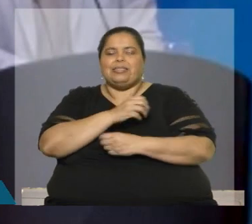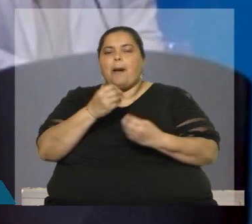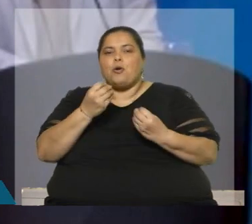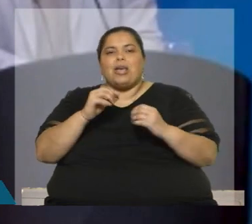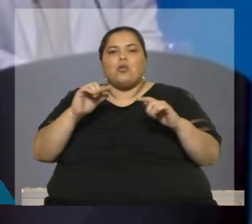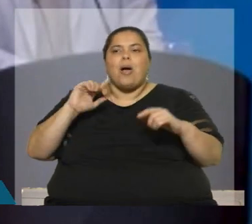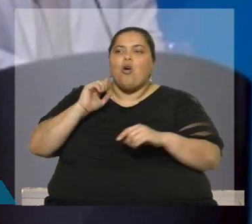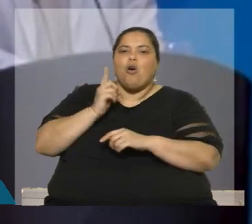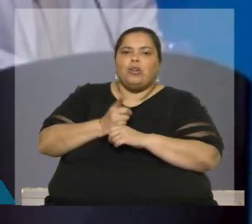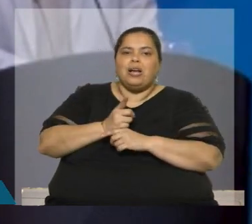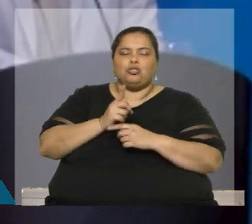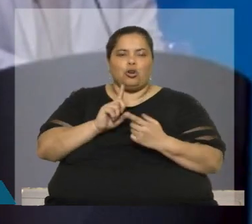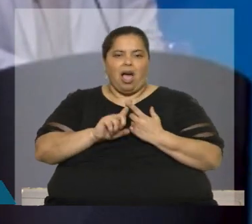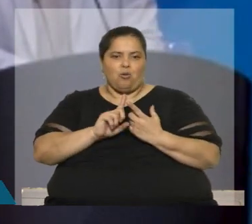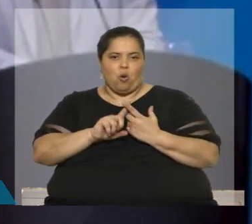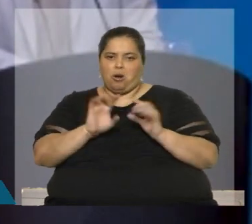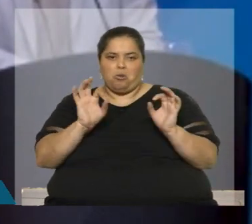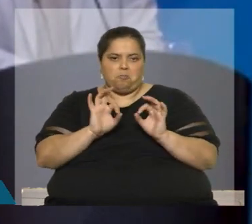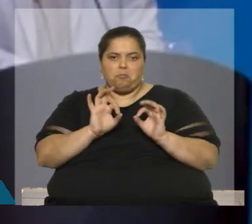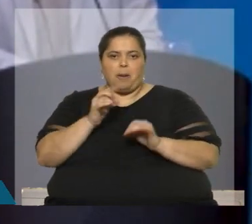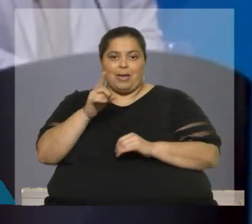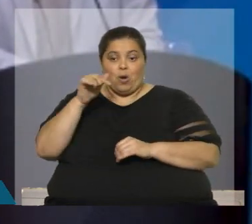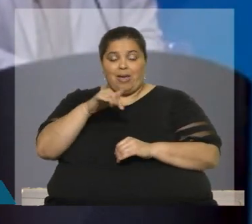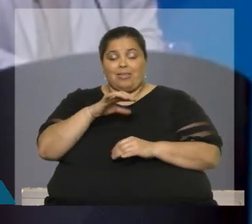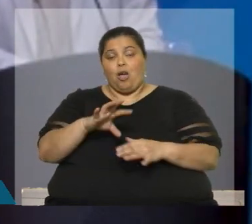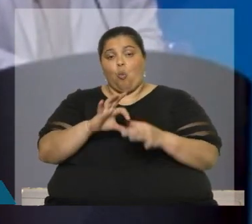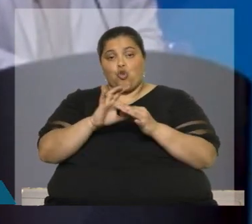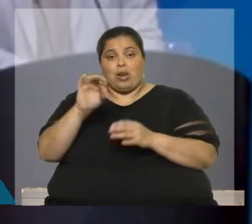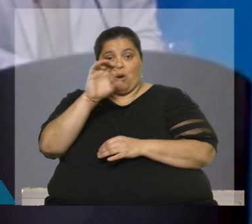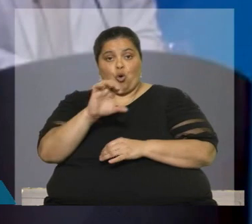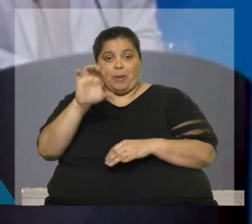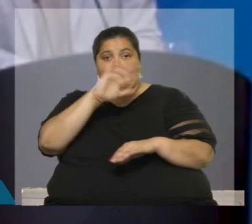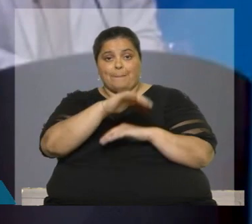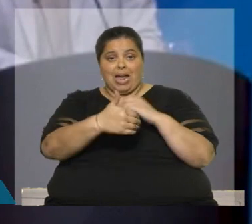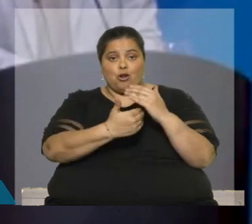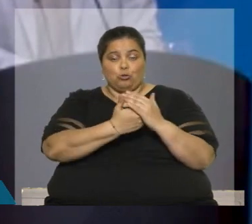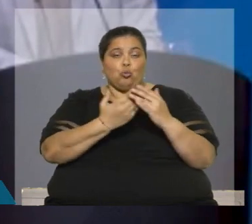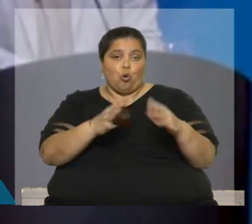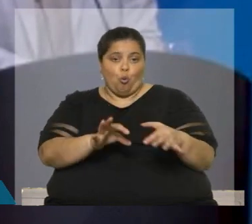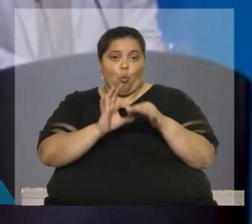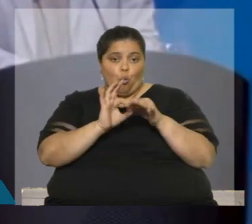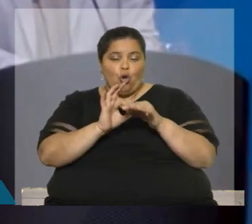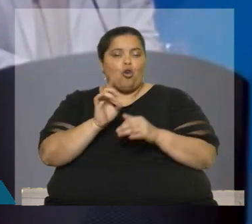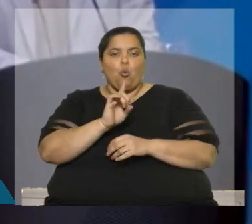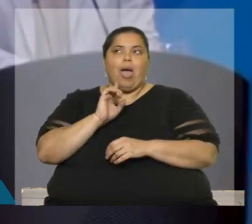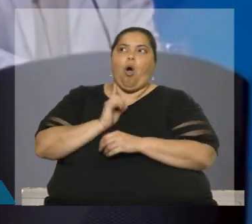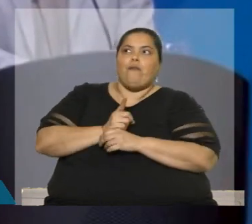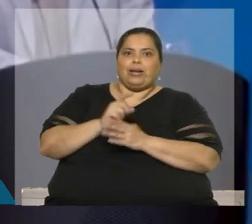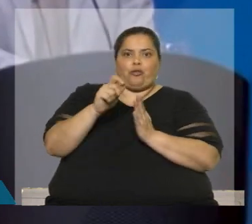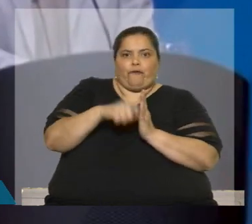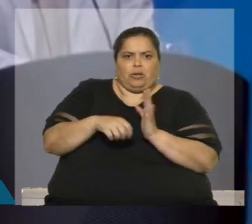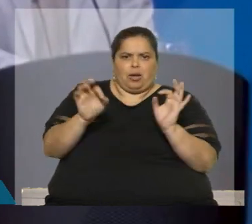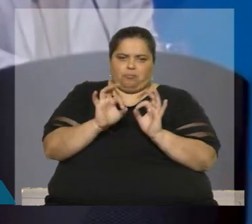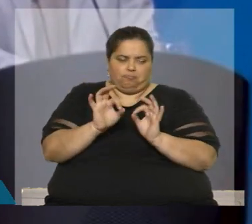un acuerdo, en este caso Mercosur-Unión Europea, o Unión Europea-Mercosur, a nadie puede ser obligado a firmar el mismo.